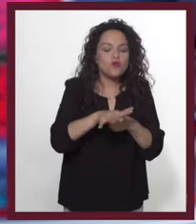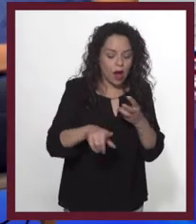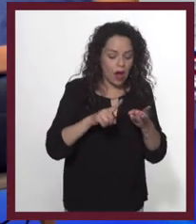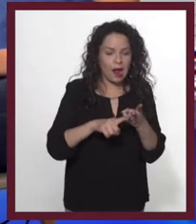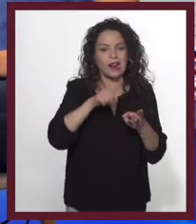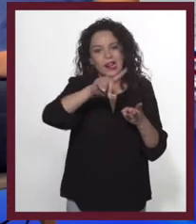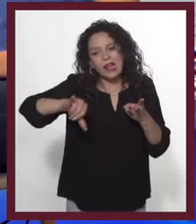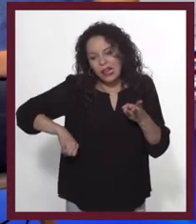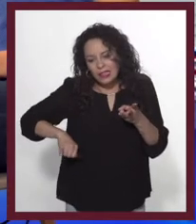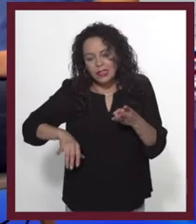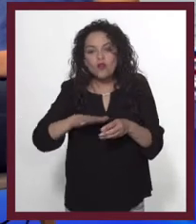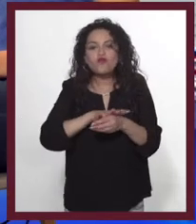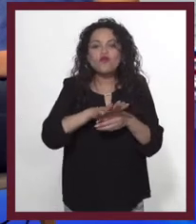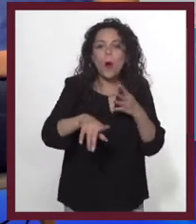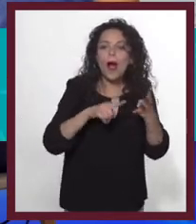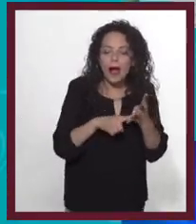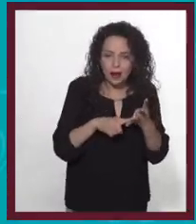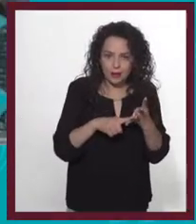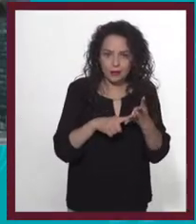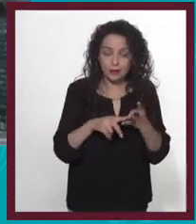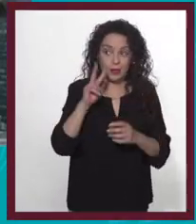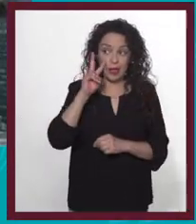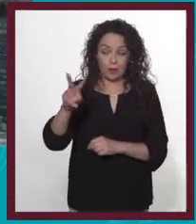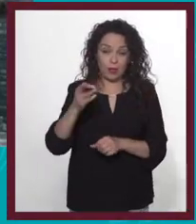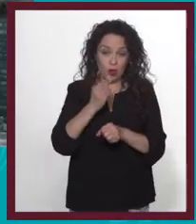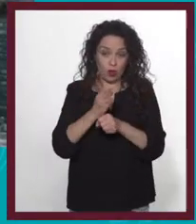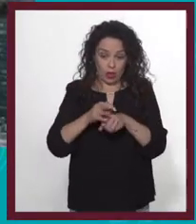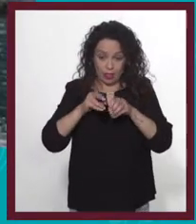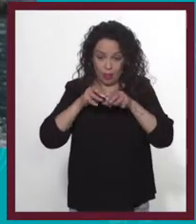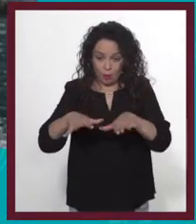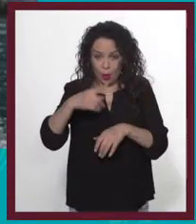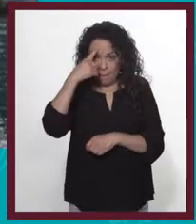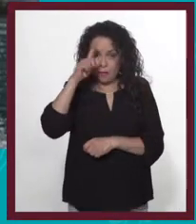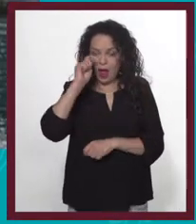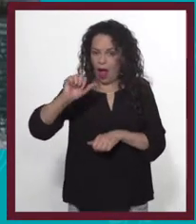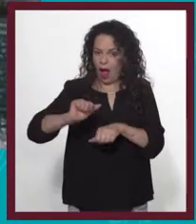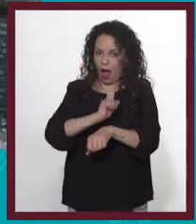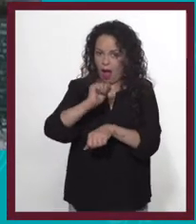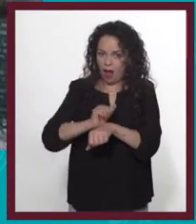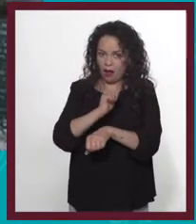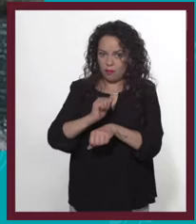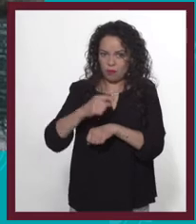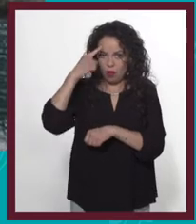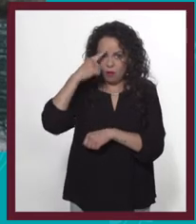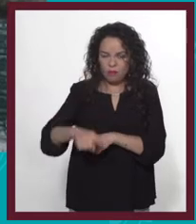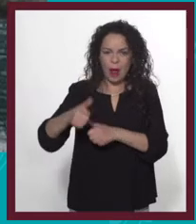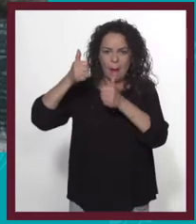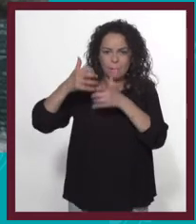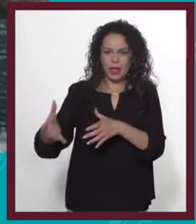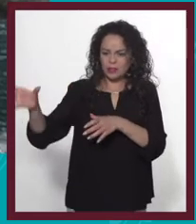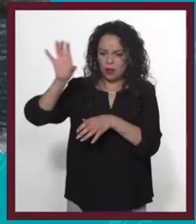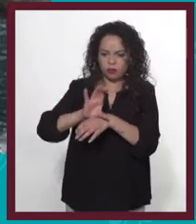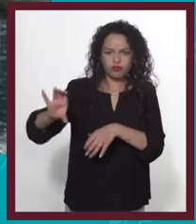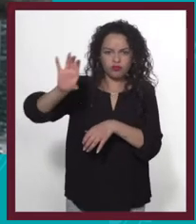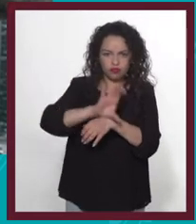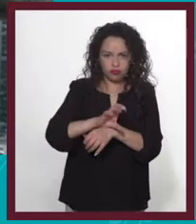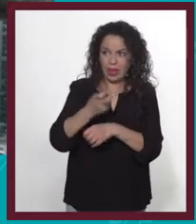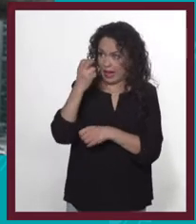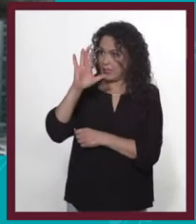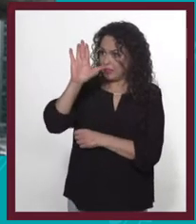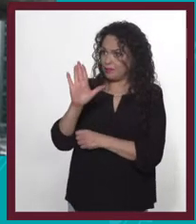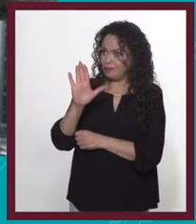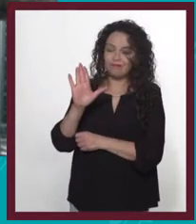¿Qué le importa? Este anuncio de una marca de camionetas de carga no parece estar anunciando camionetas de carga,